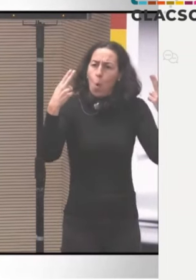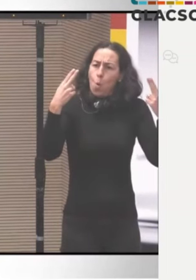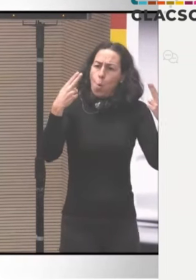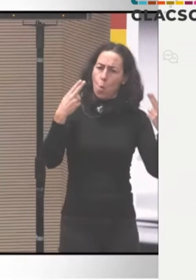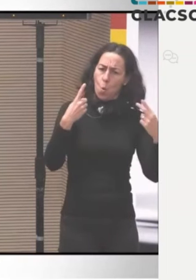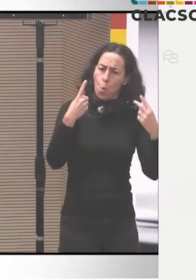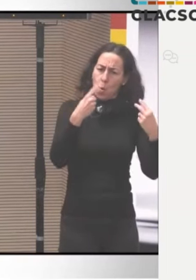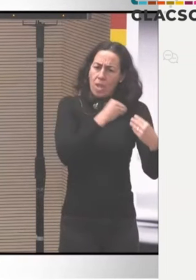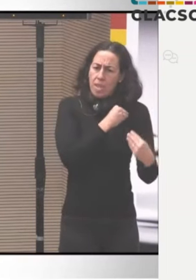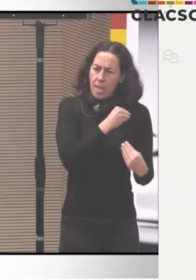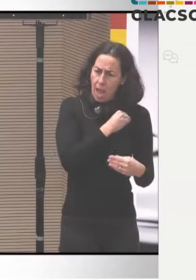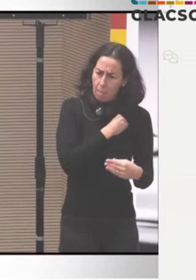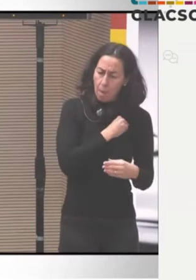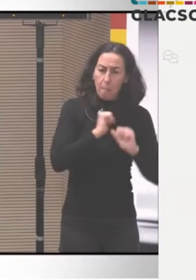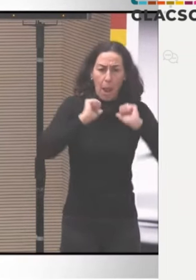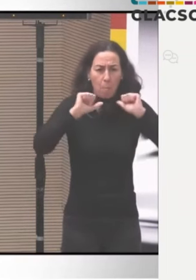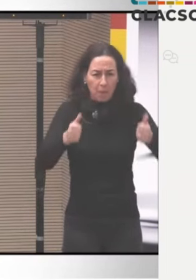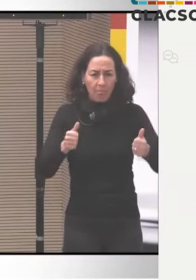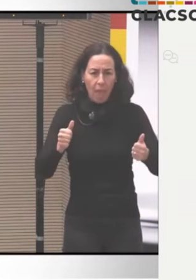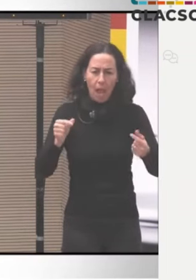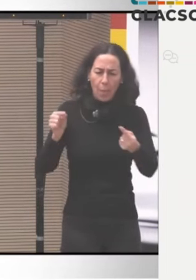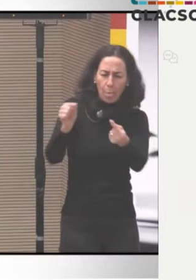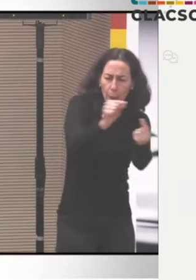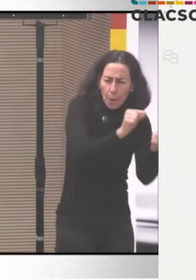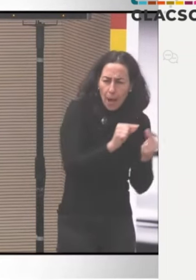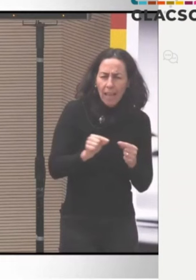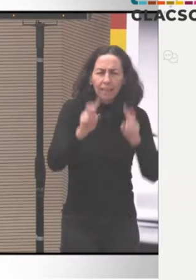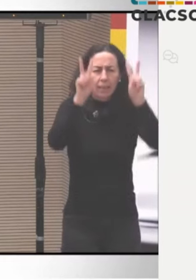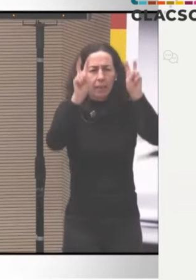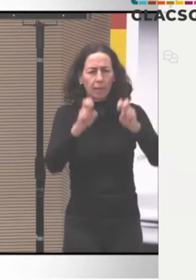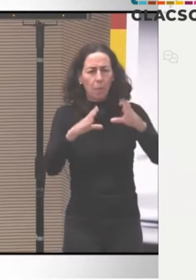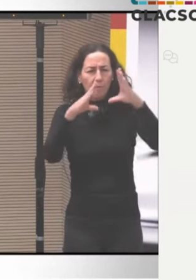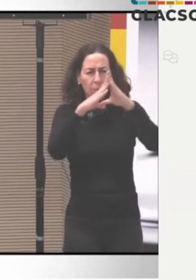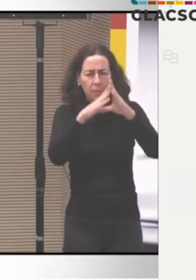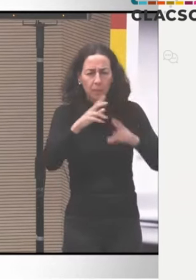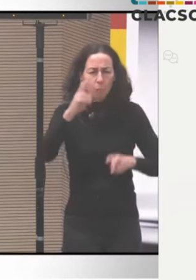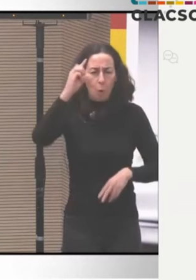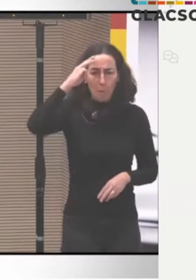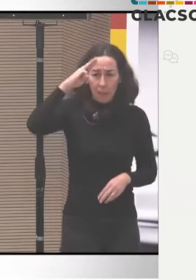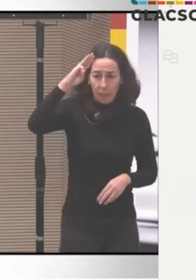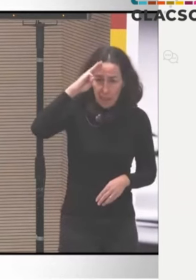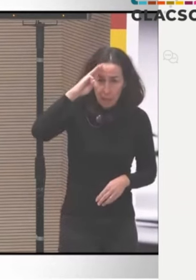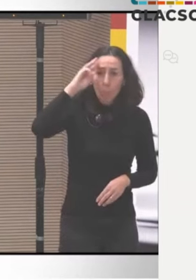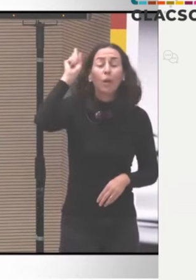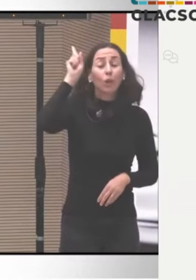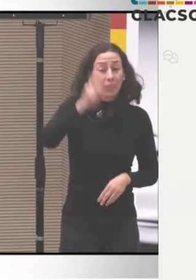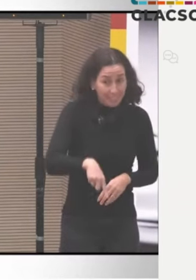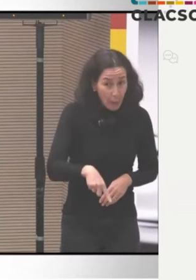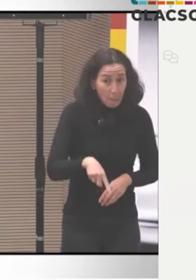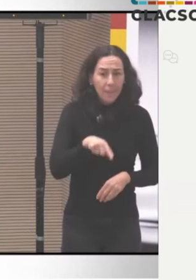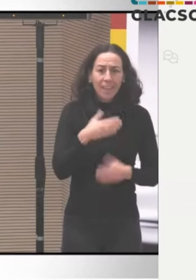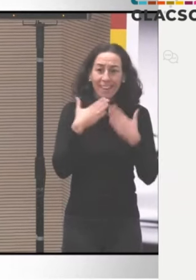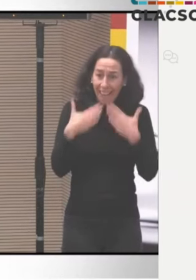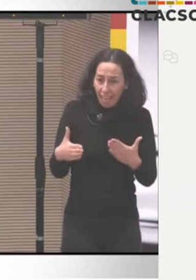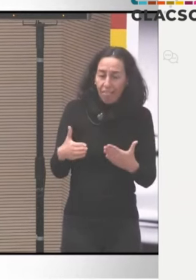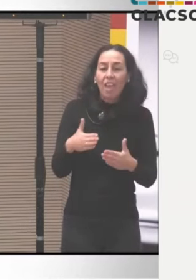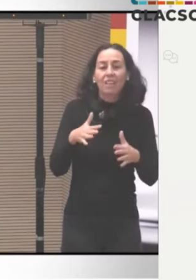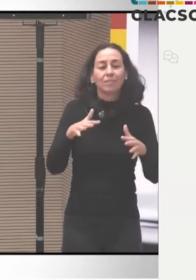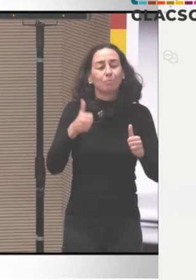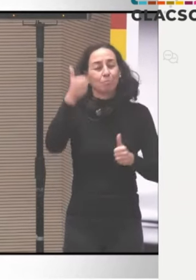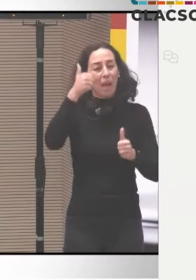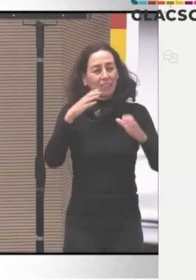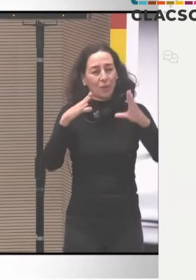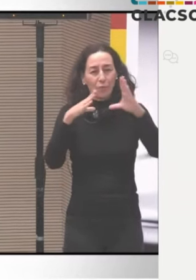capital, sino también por otros grupos que también tienen interés en esos territorios. Y yo digo eso porque eso ha sido,